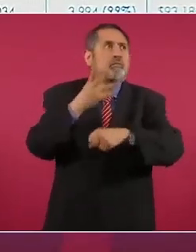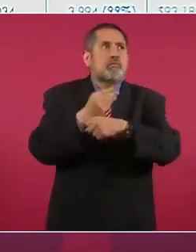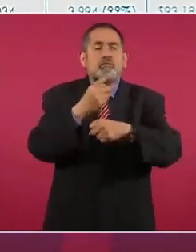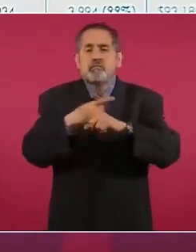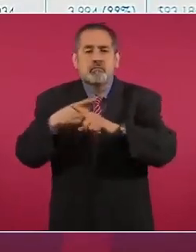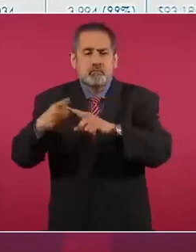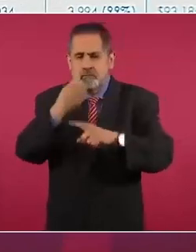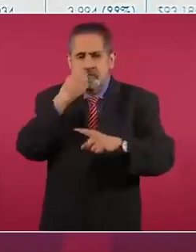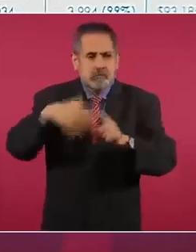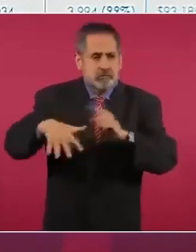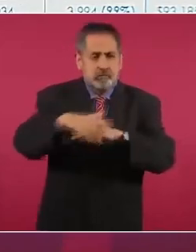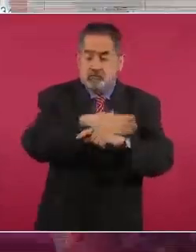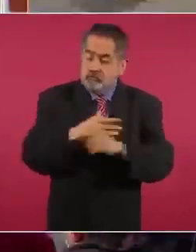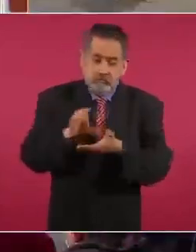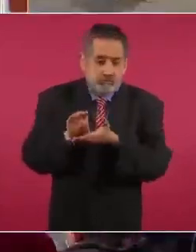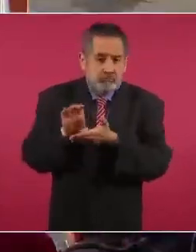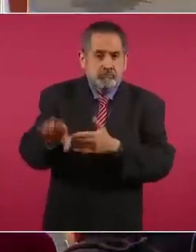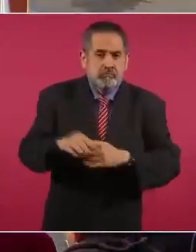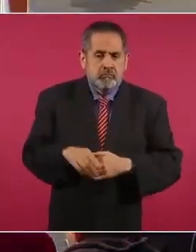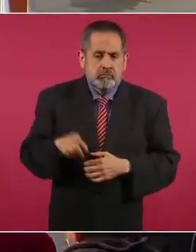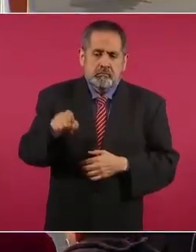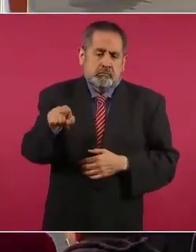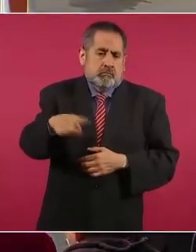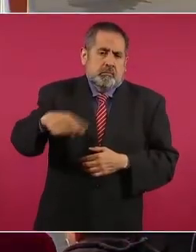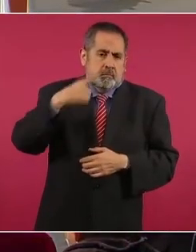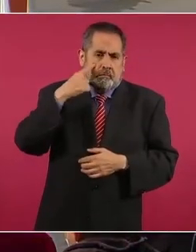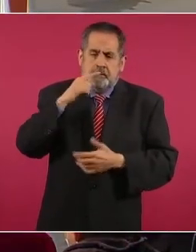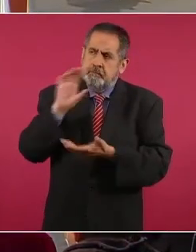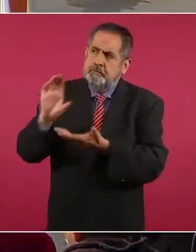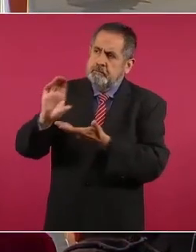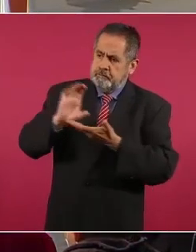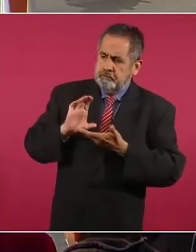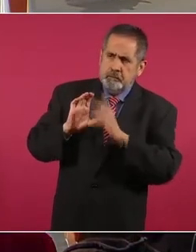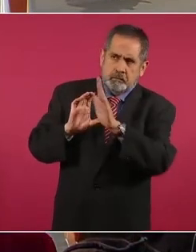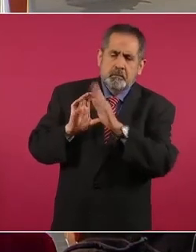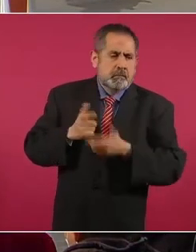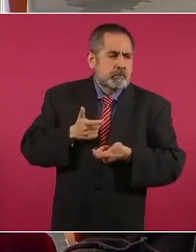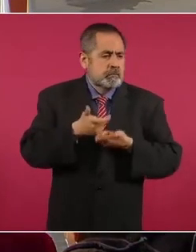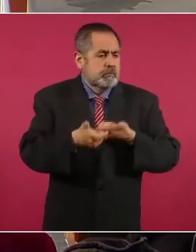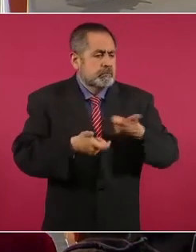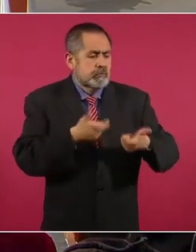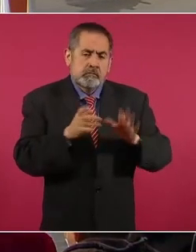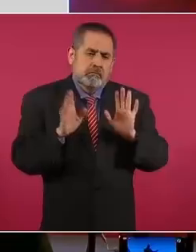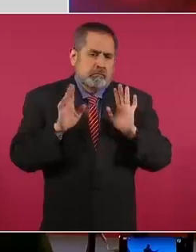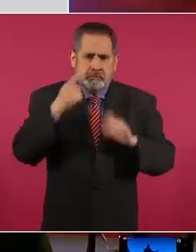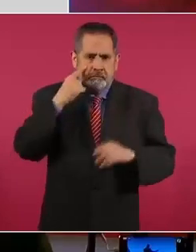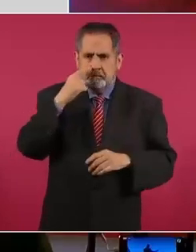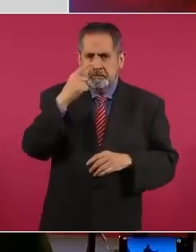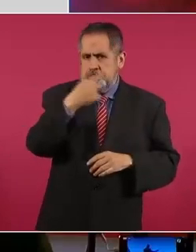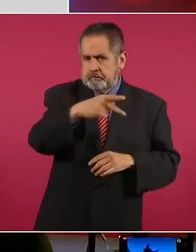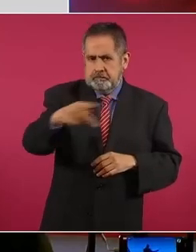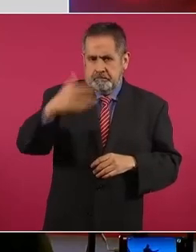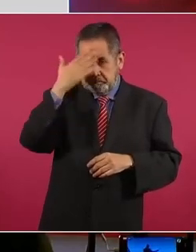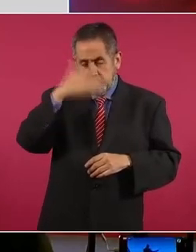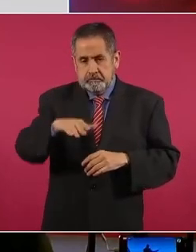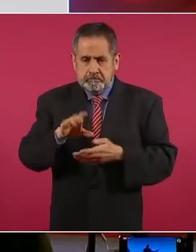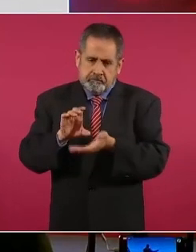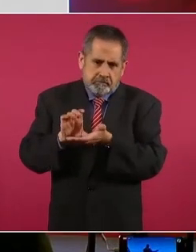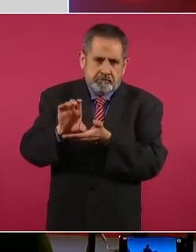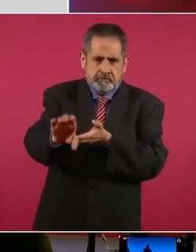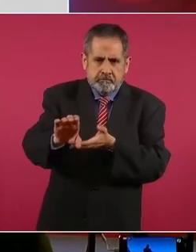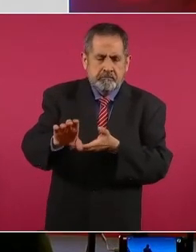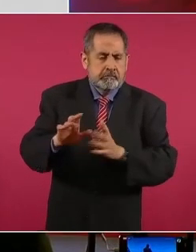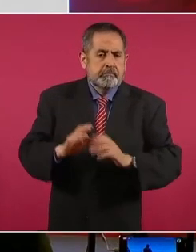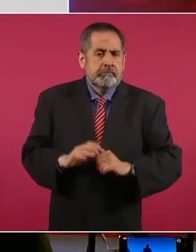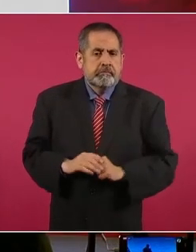las escuelas. Y ellos deciden cómo usar el dinero. El presupuesto se entrega